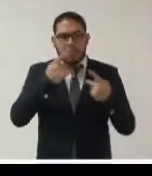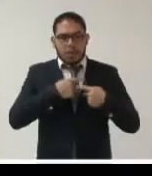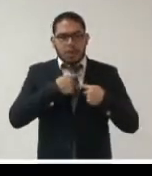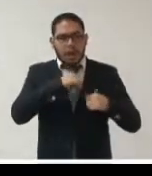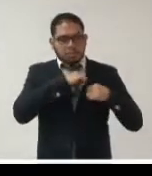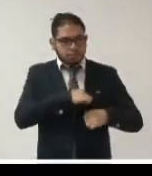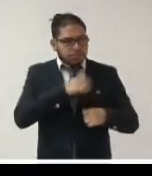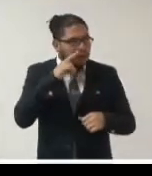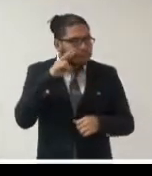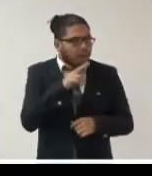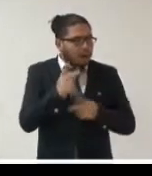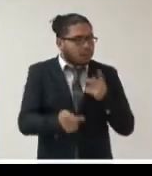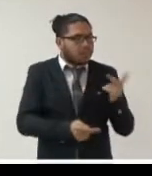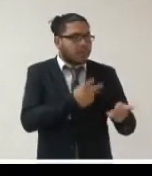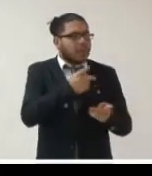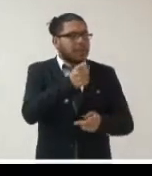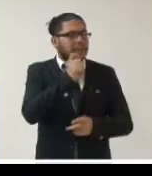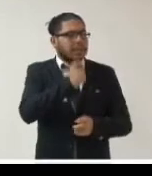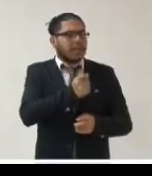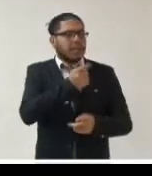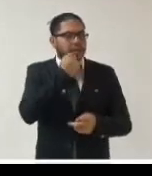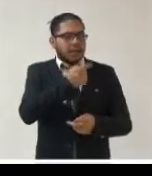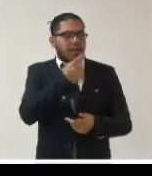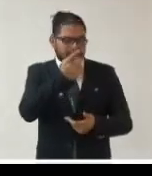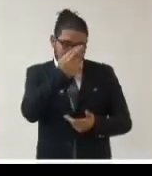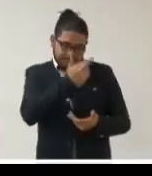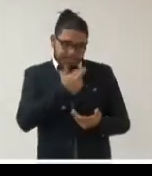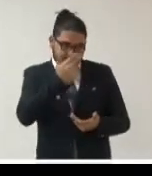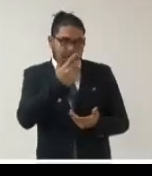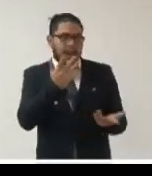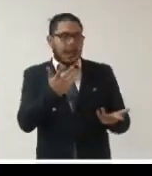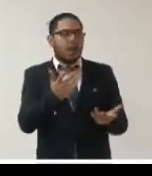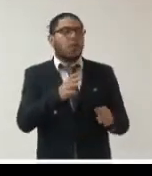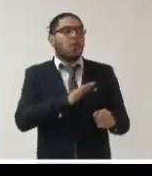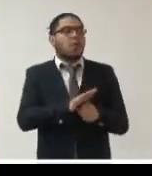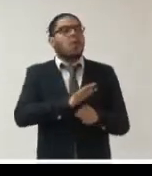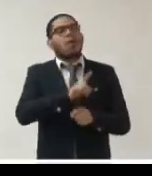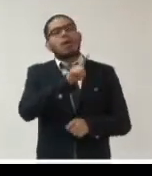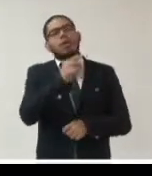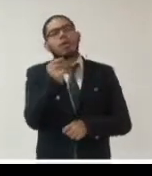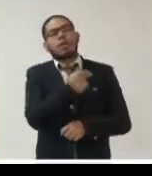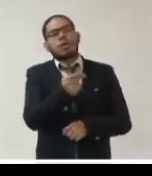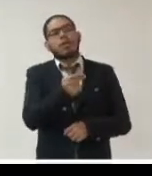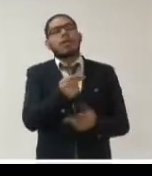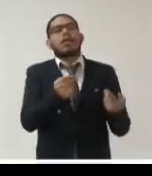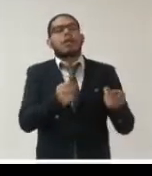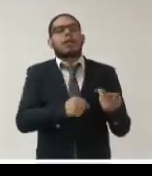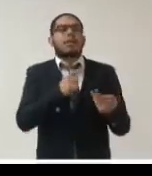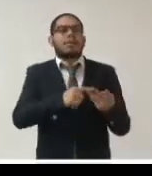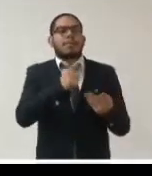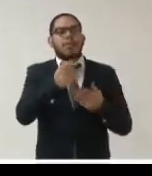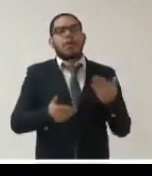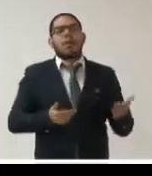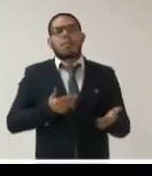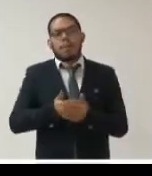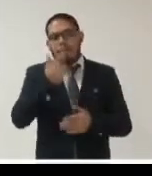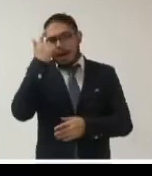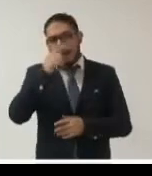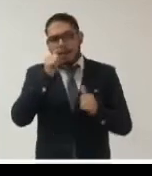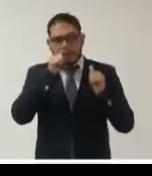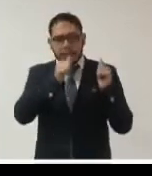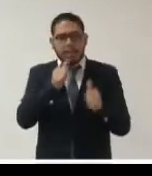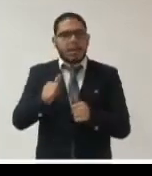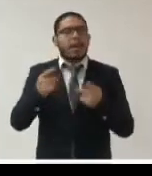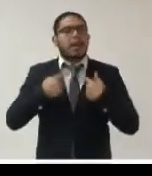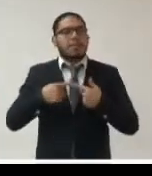la información pública en cada una de las entidades examinadas cuáles eran los requerimientos y las propuestas para atender de mejor forma en